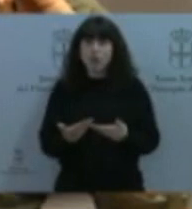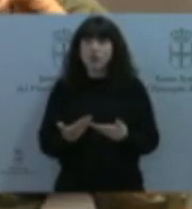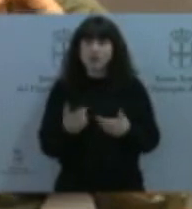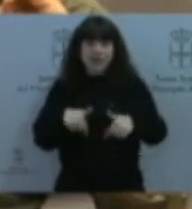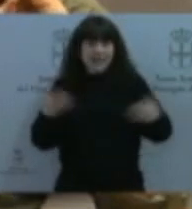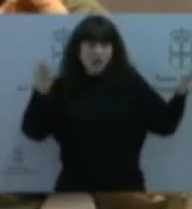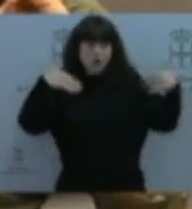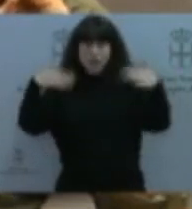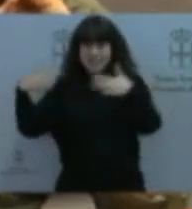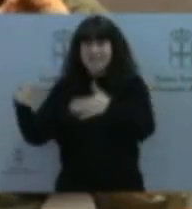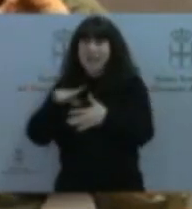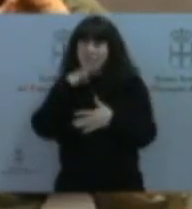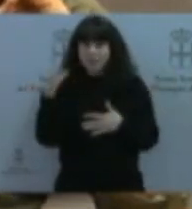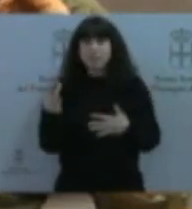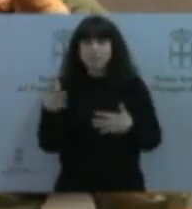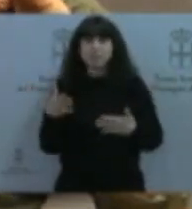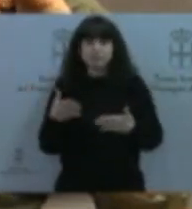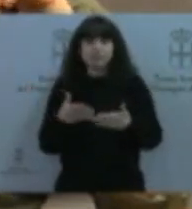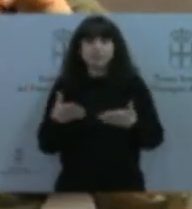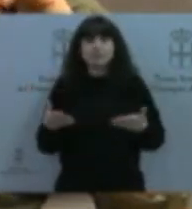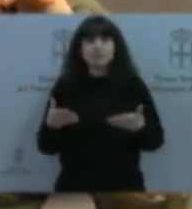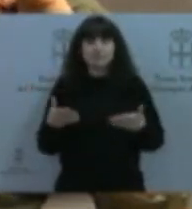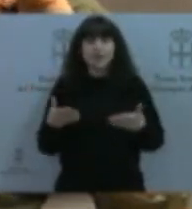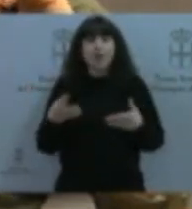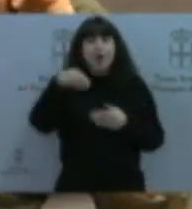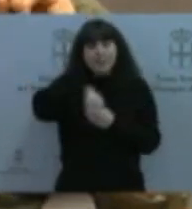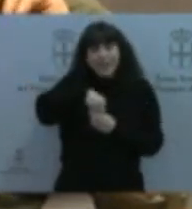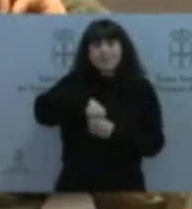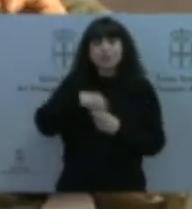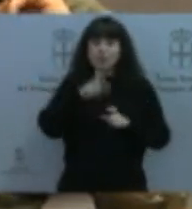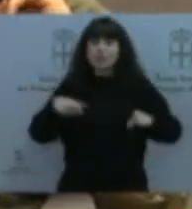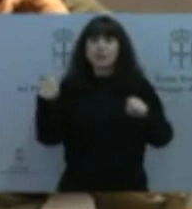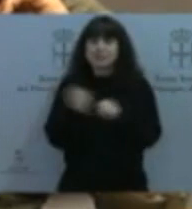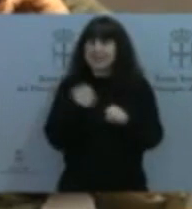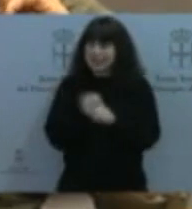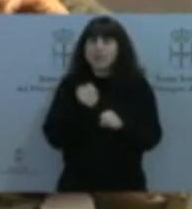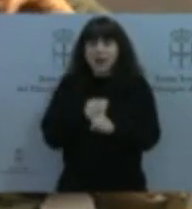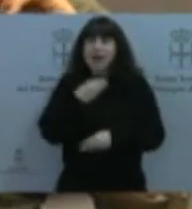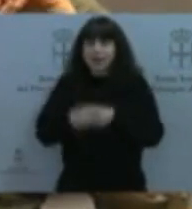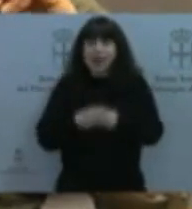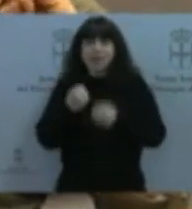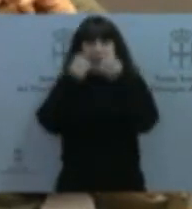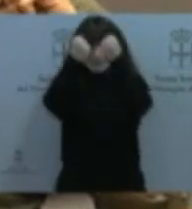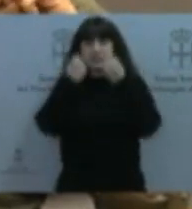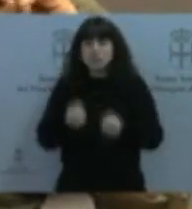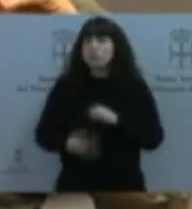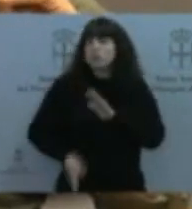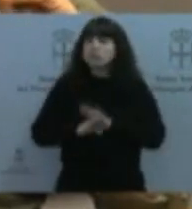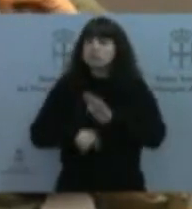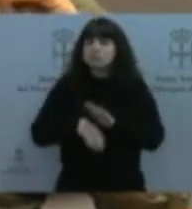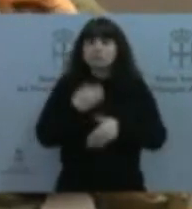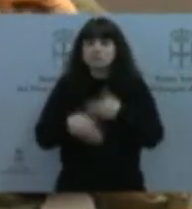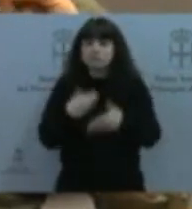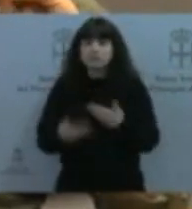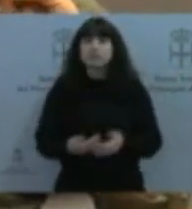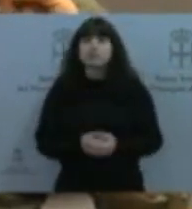hay toda una estructura que hace posible que la institución funcione cada día. Y ya personalmente me gustaría